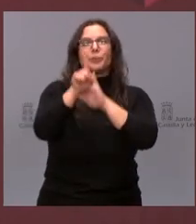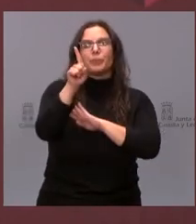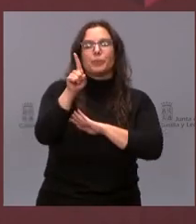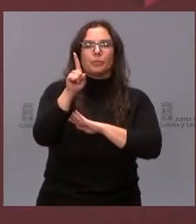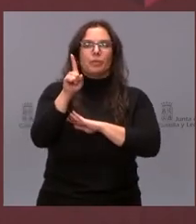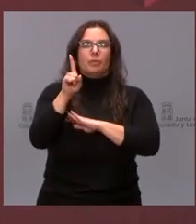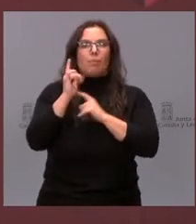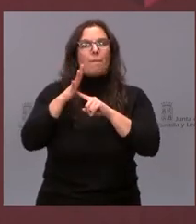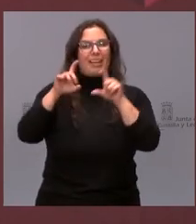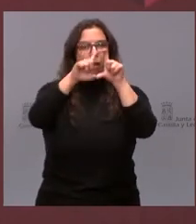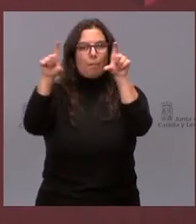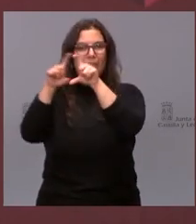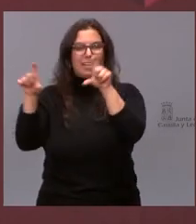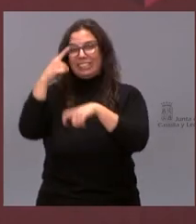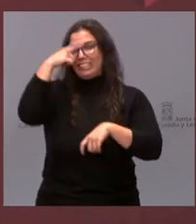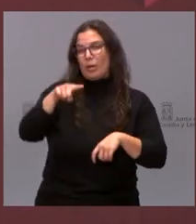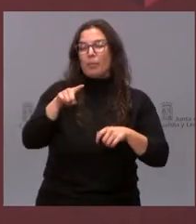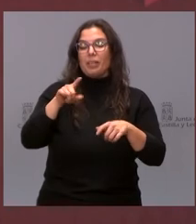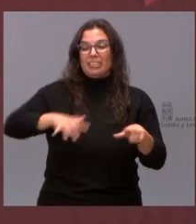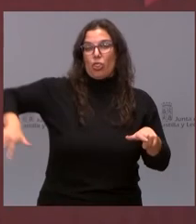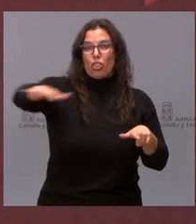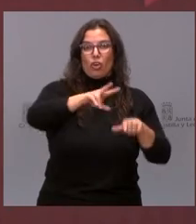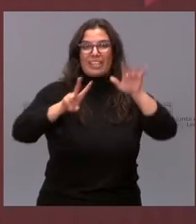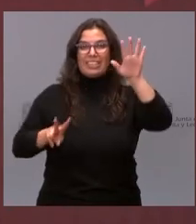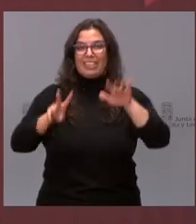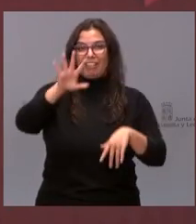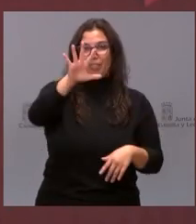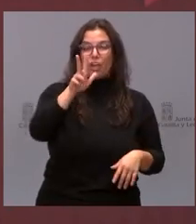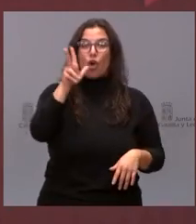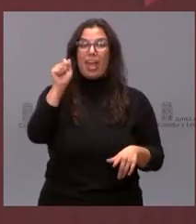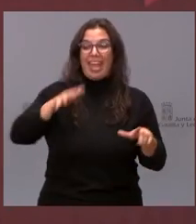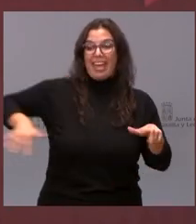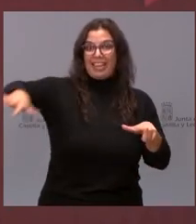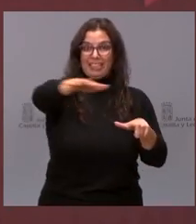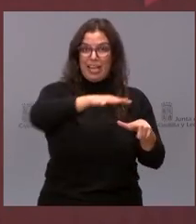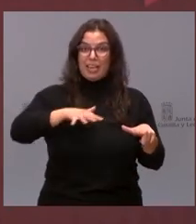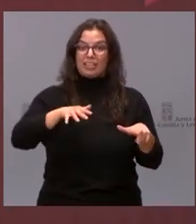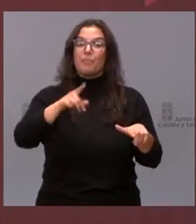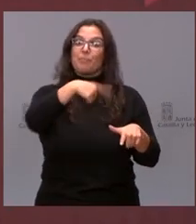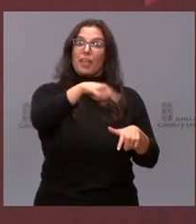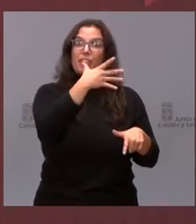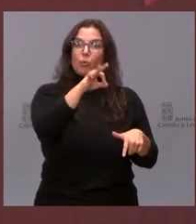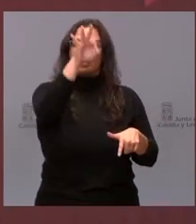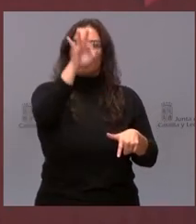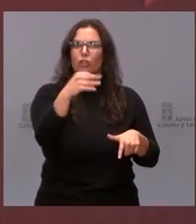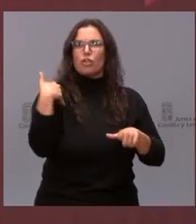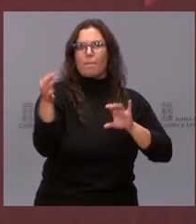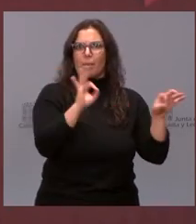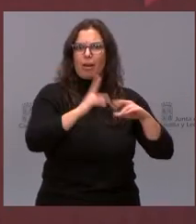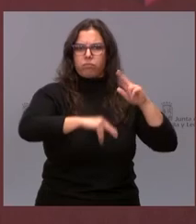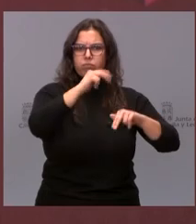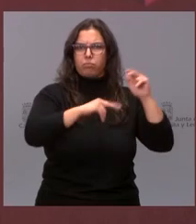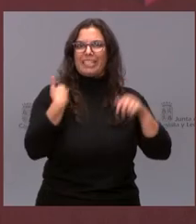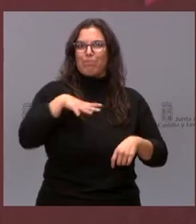Sabéis que tiene 75 hectáreas. La mitad de ellas ya están no solo urbanizadas, sino que están